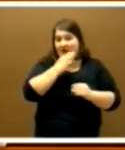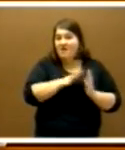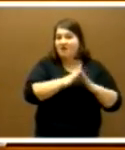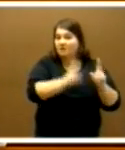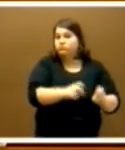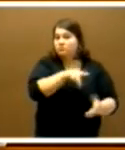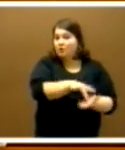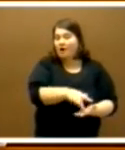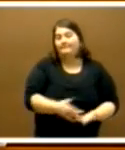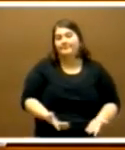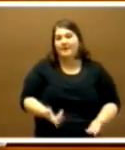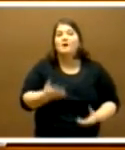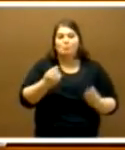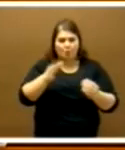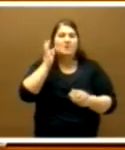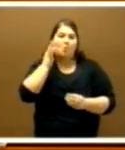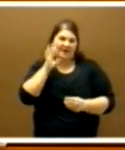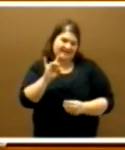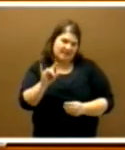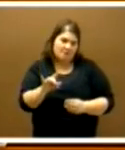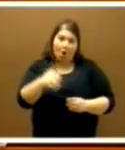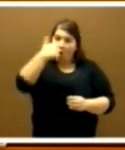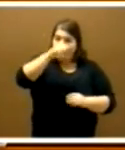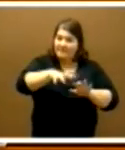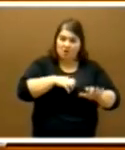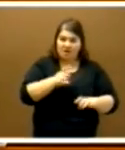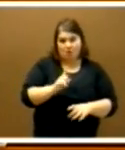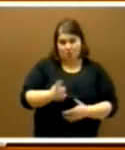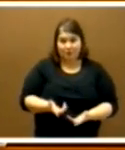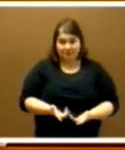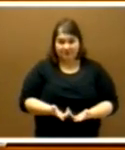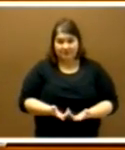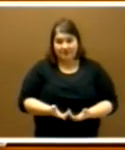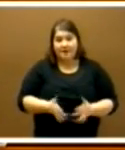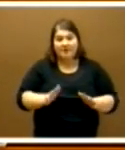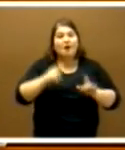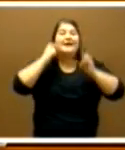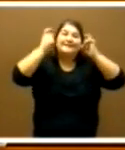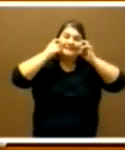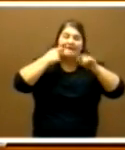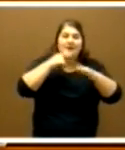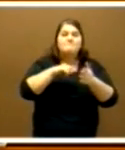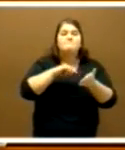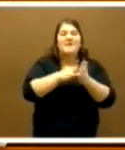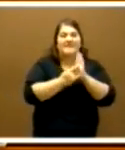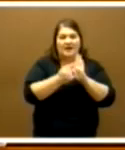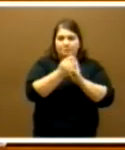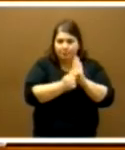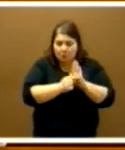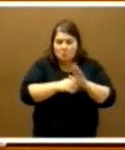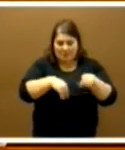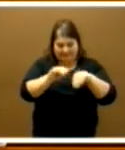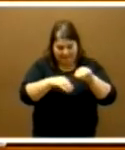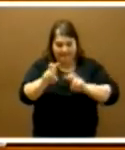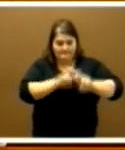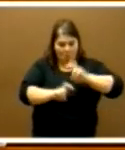porque hay muchas mujeres que sí, pero la mayor parte de los hombres no. Entonces, vamos a tratar de intentar buscar medidas, que es lo que pretende también esta estrategia,